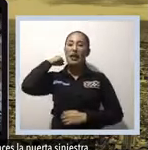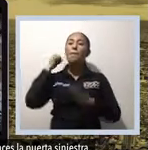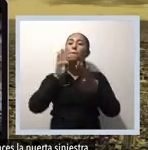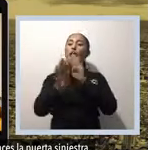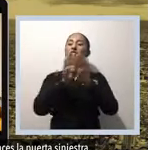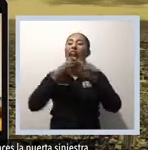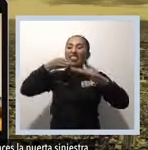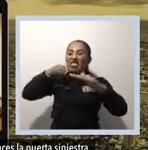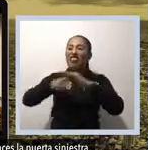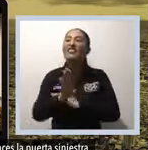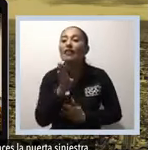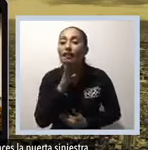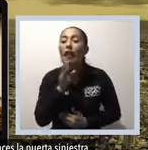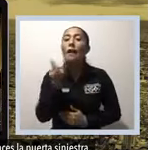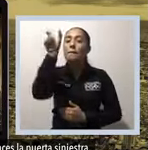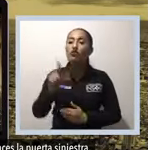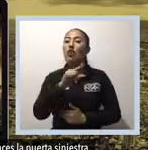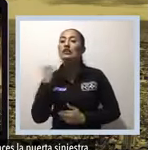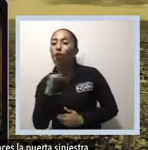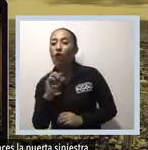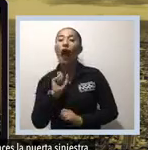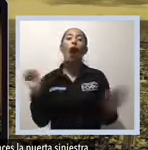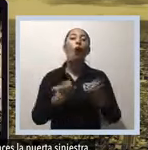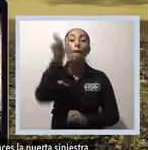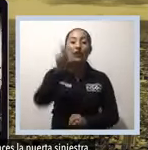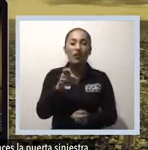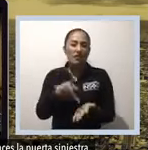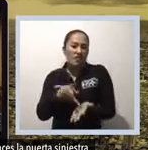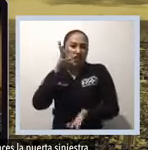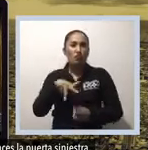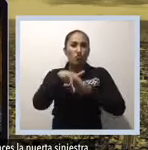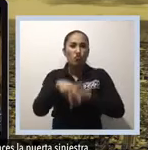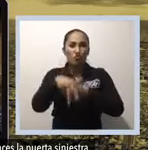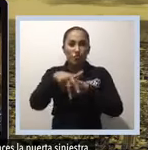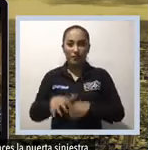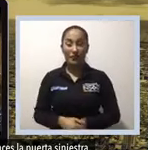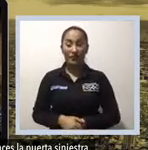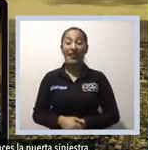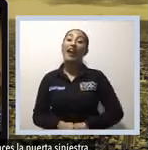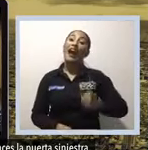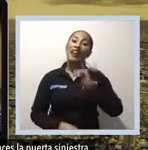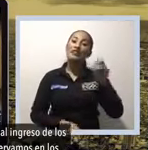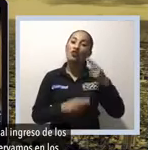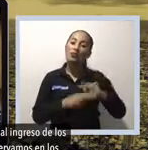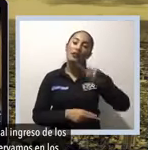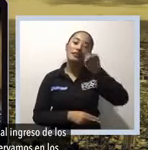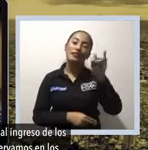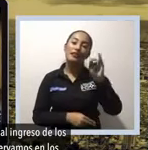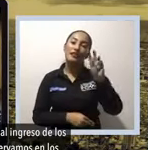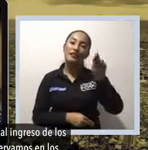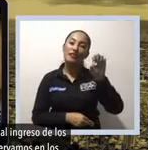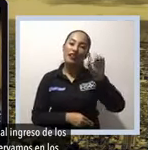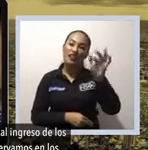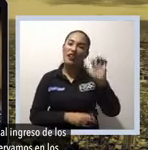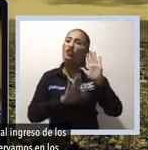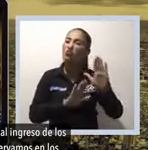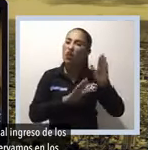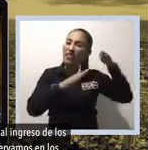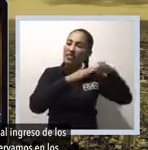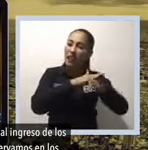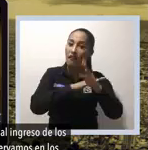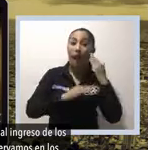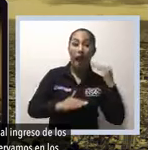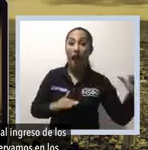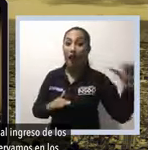llamada en ese entonces la puerta siniestra, correspondía al ingreso de las mujeres. La puerta derecha, llamada en ese entonces diestra,